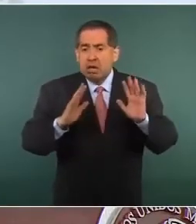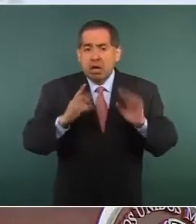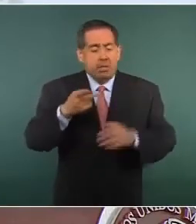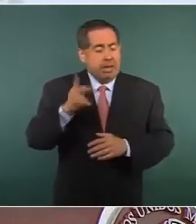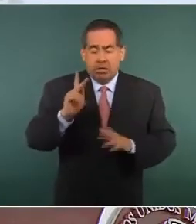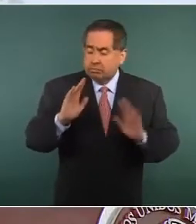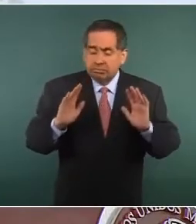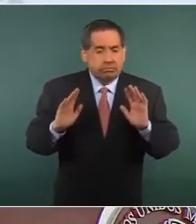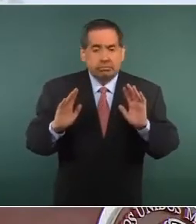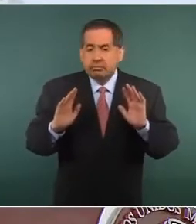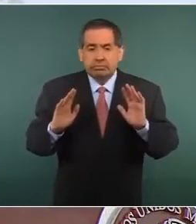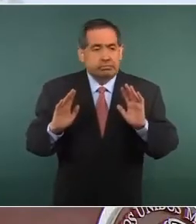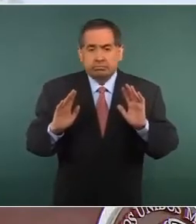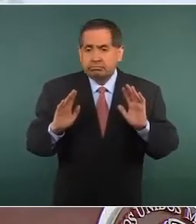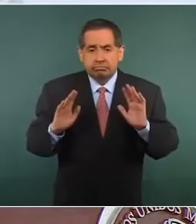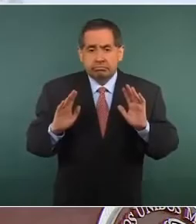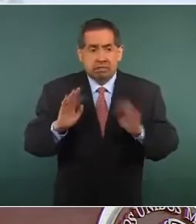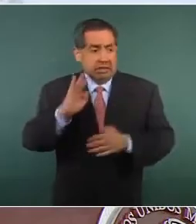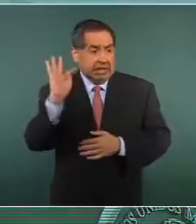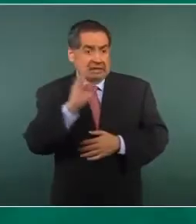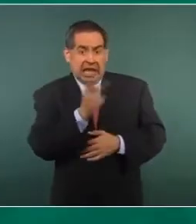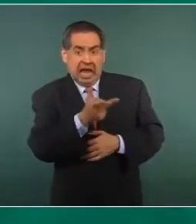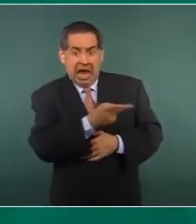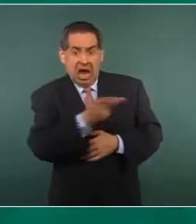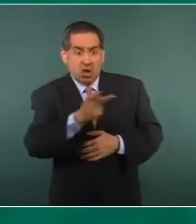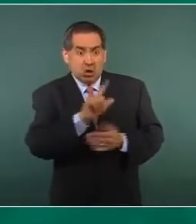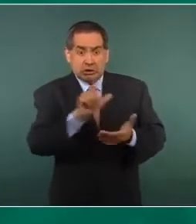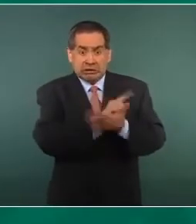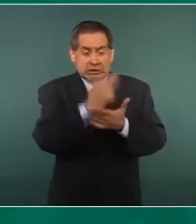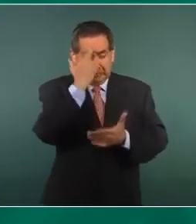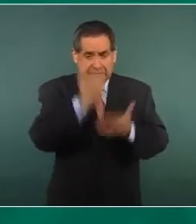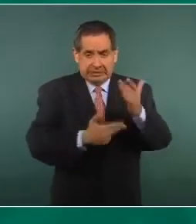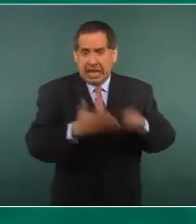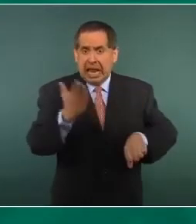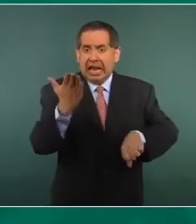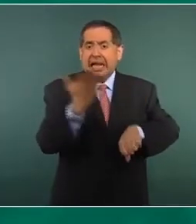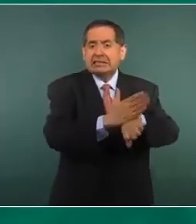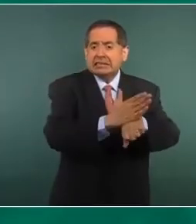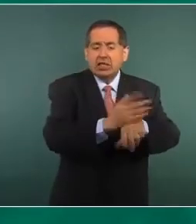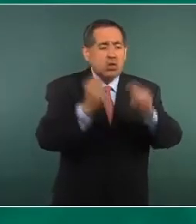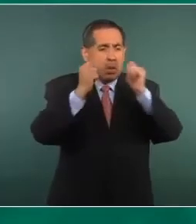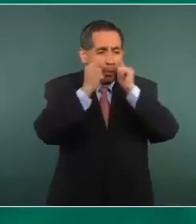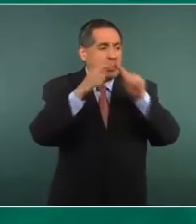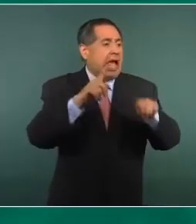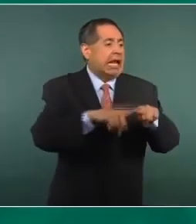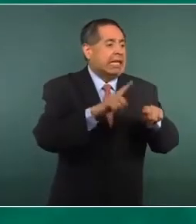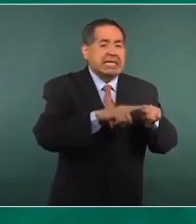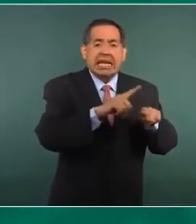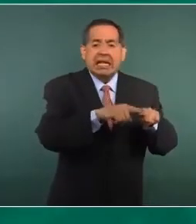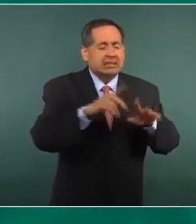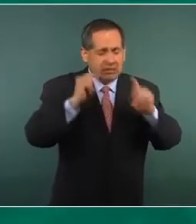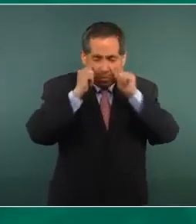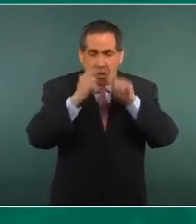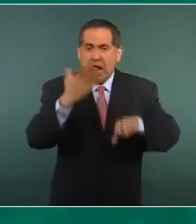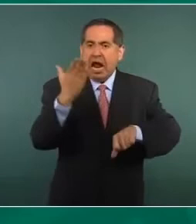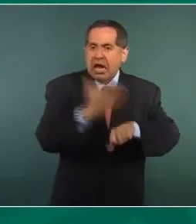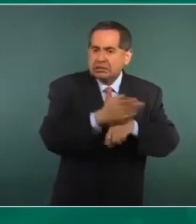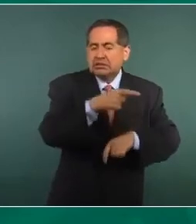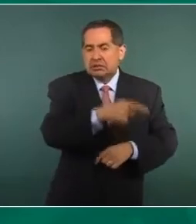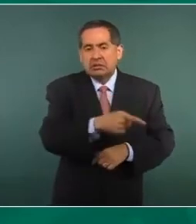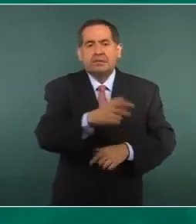si se comete un delito se tiene que castigar, sea quien sea. Entonces,